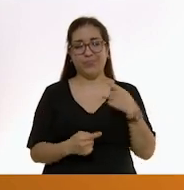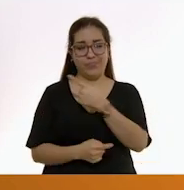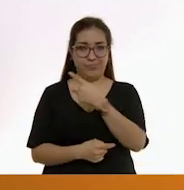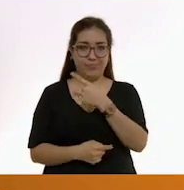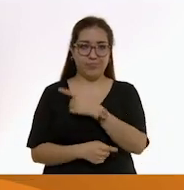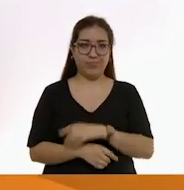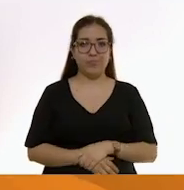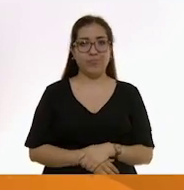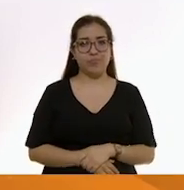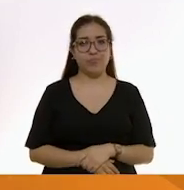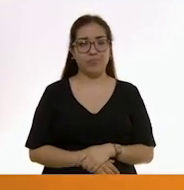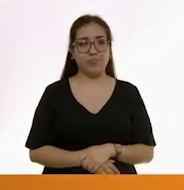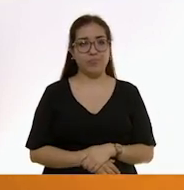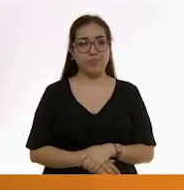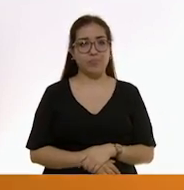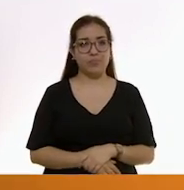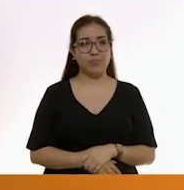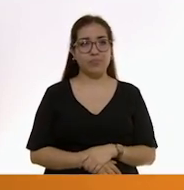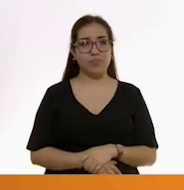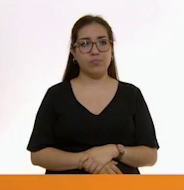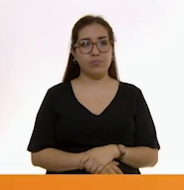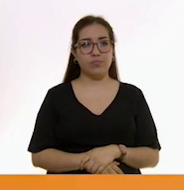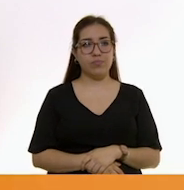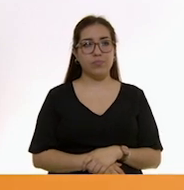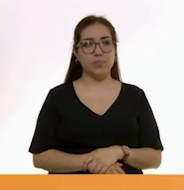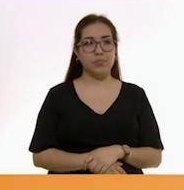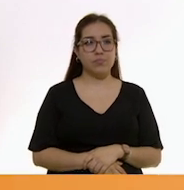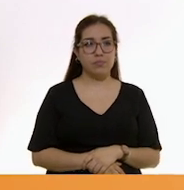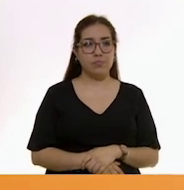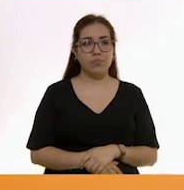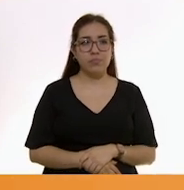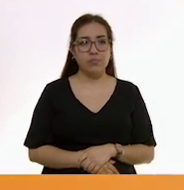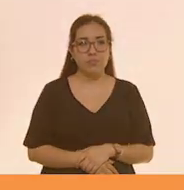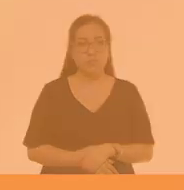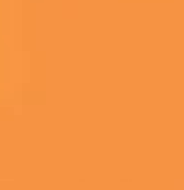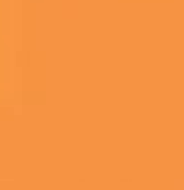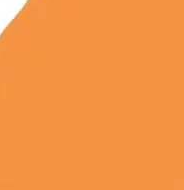-734-7376 ¡Gracias!